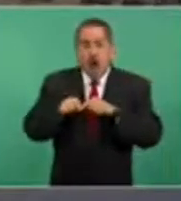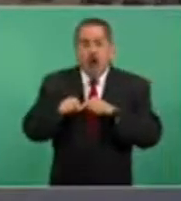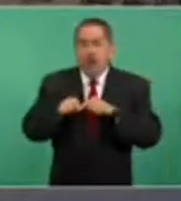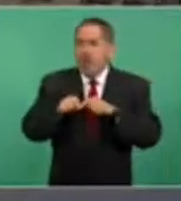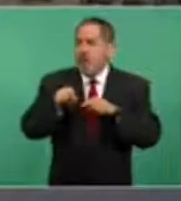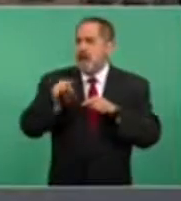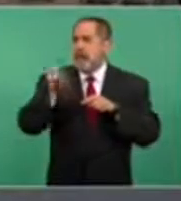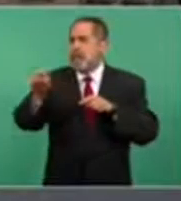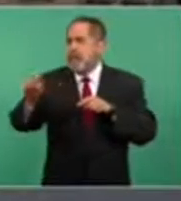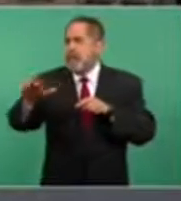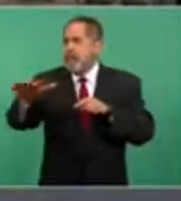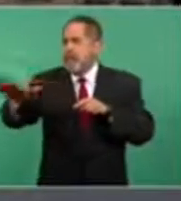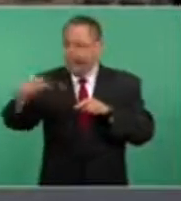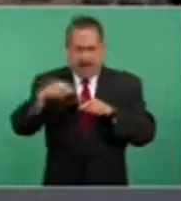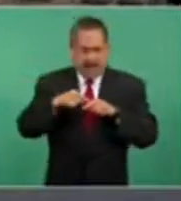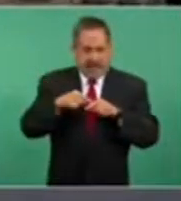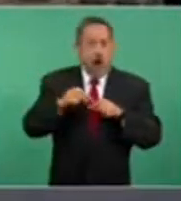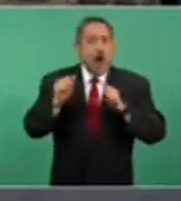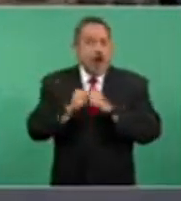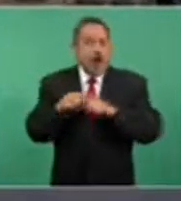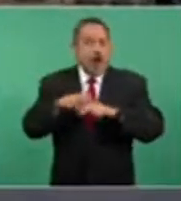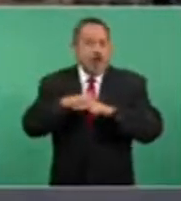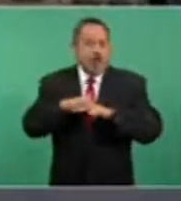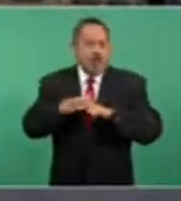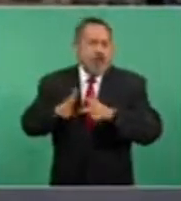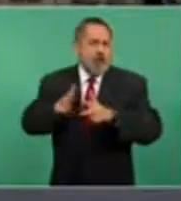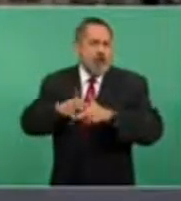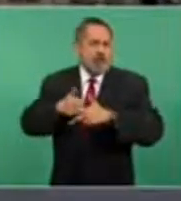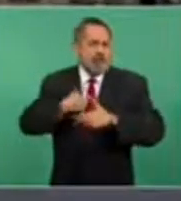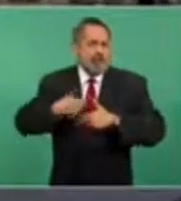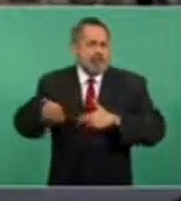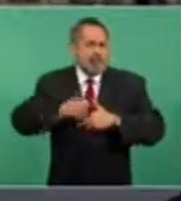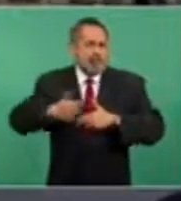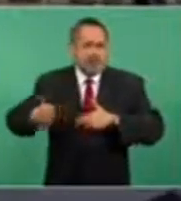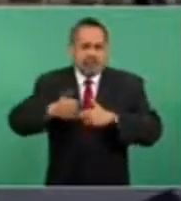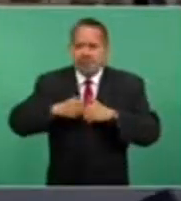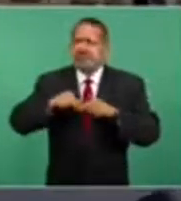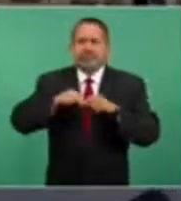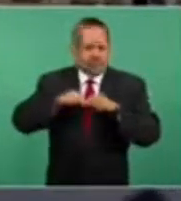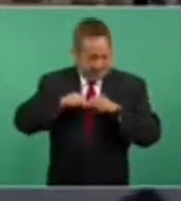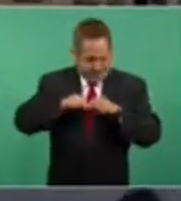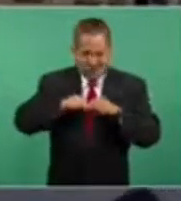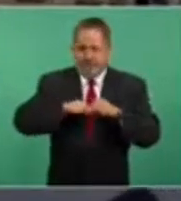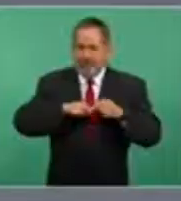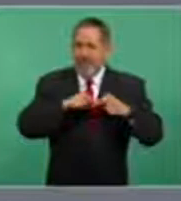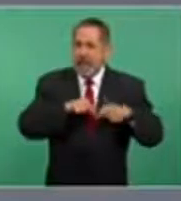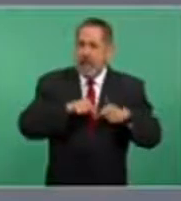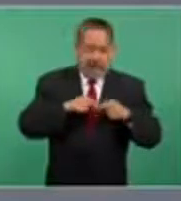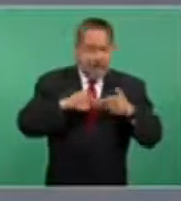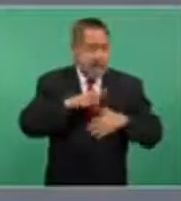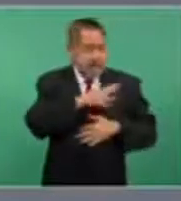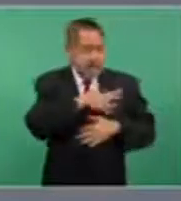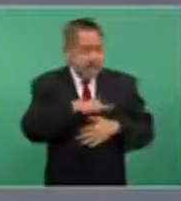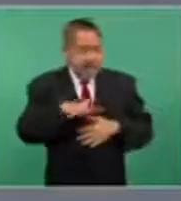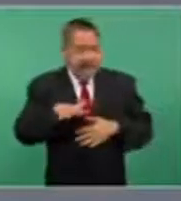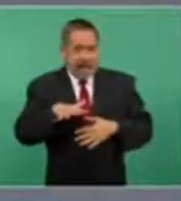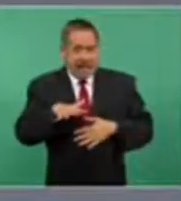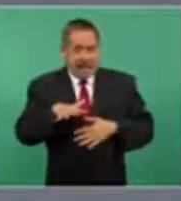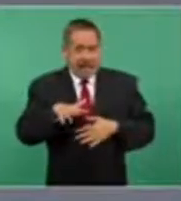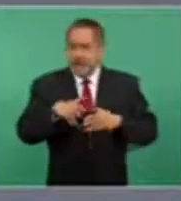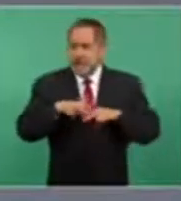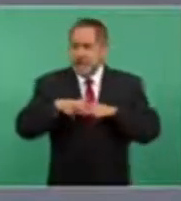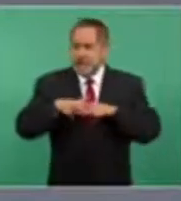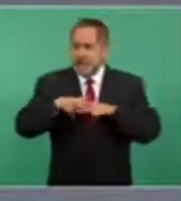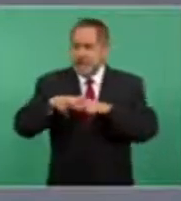ferrocarril de carga y de pasajeros que se está reconstruyendo para hacer el traslado de un océano a otro